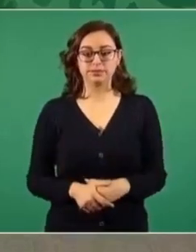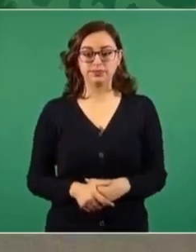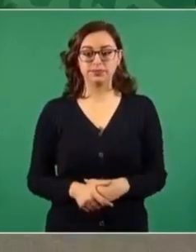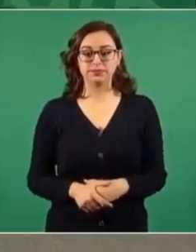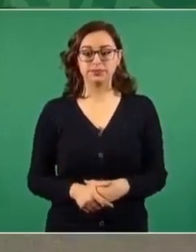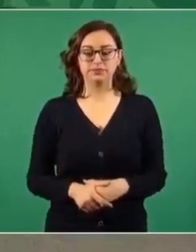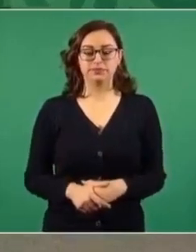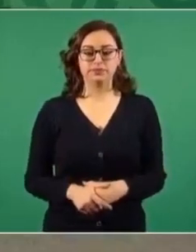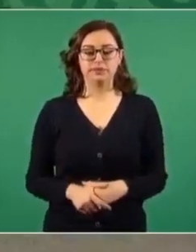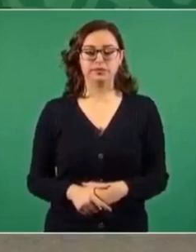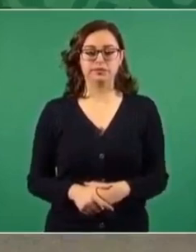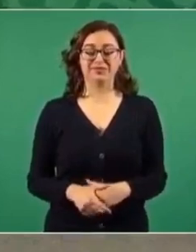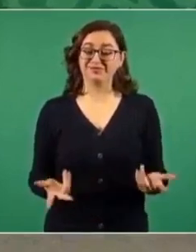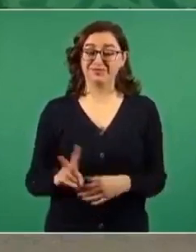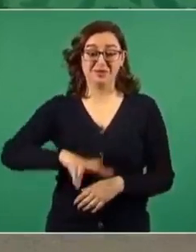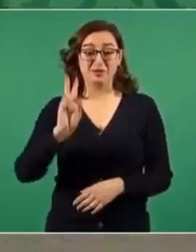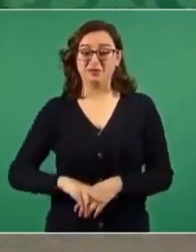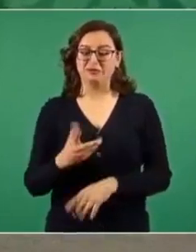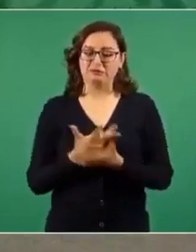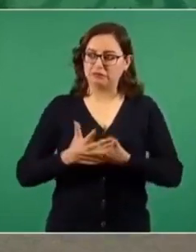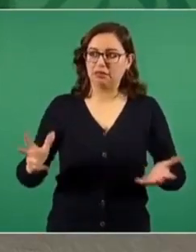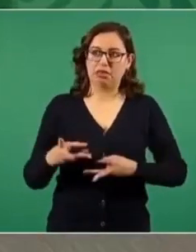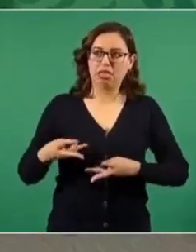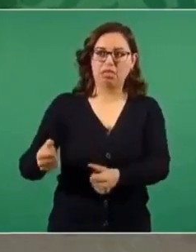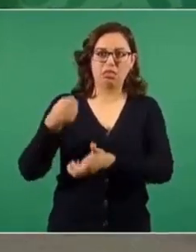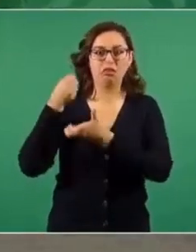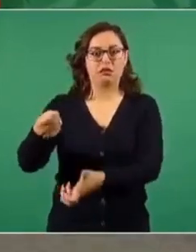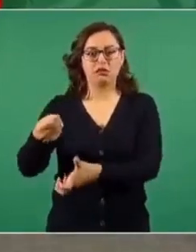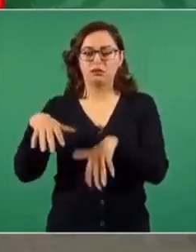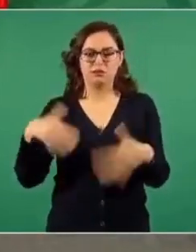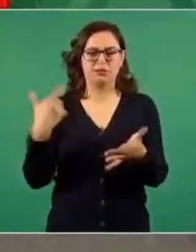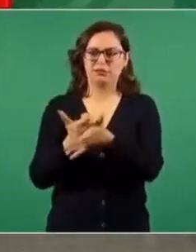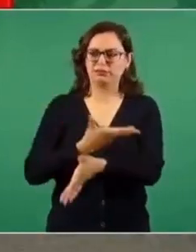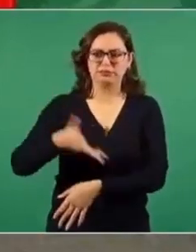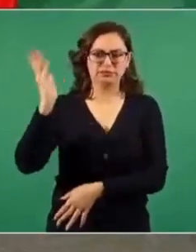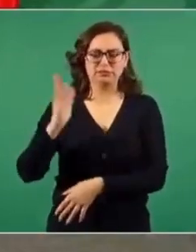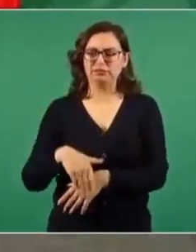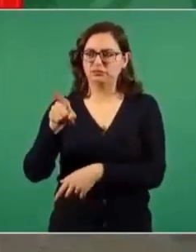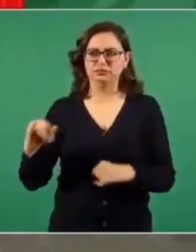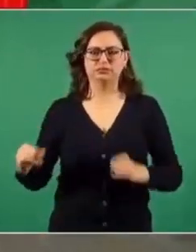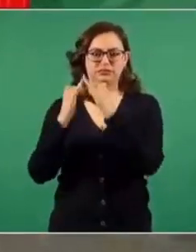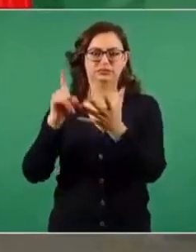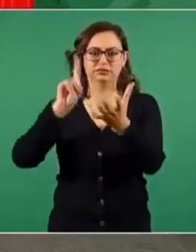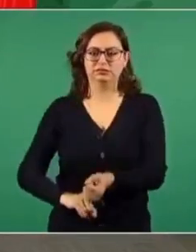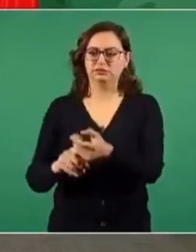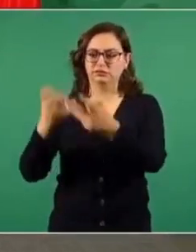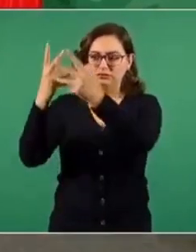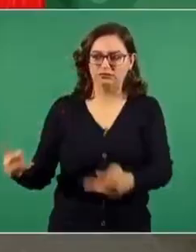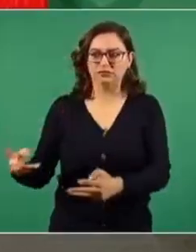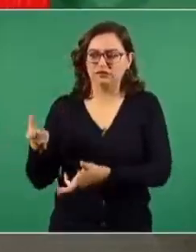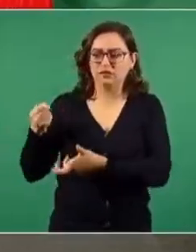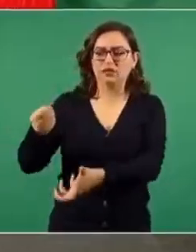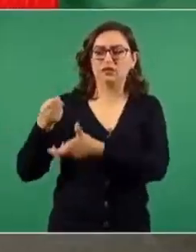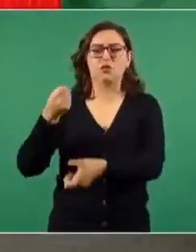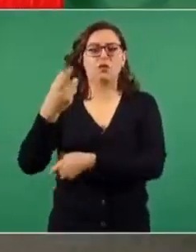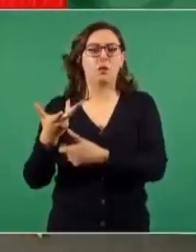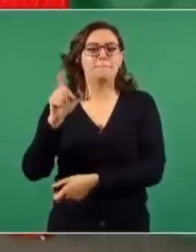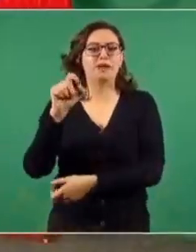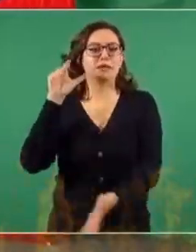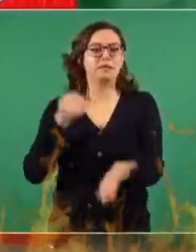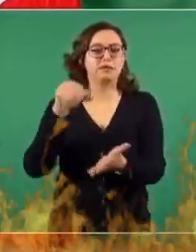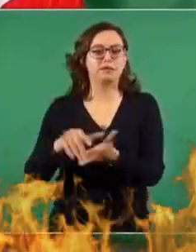Entre otras cosas, es mucho el gasto, cuesta mucho el aparato electoral, 20 mil millones de pesos,